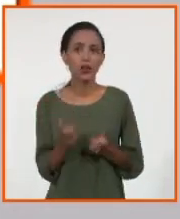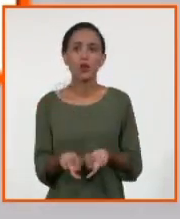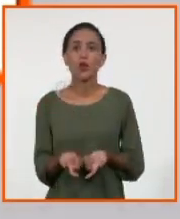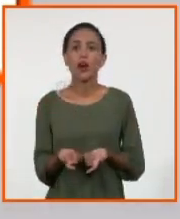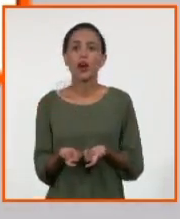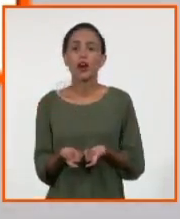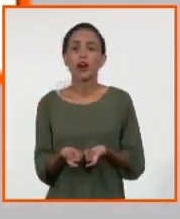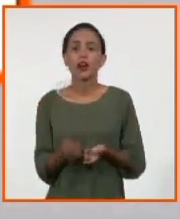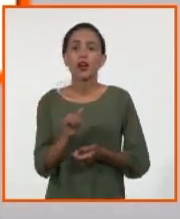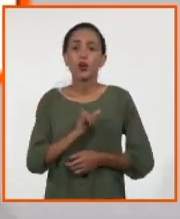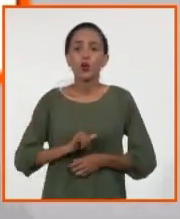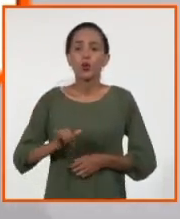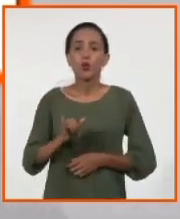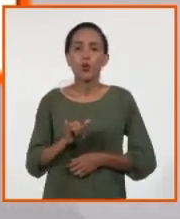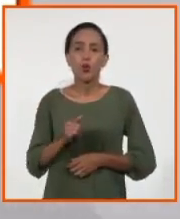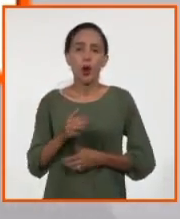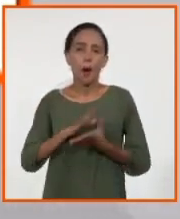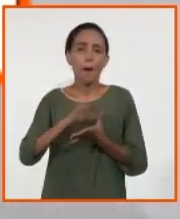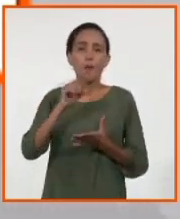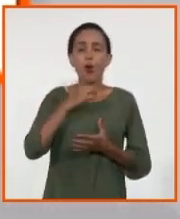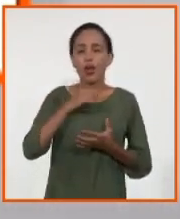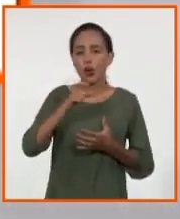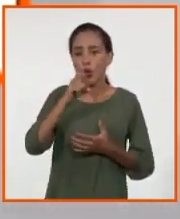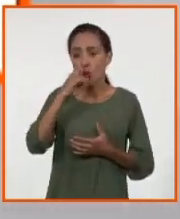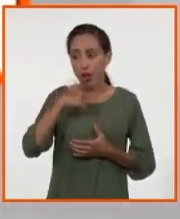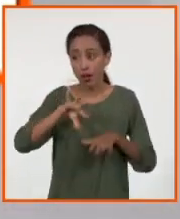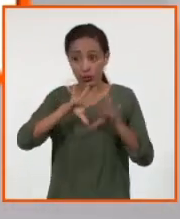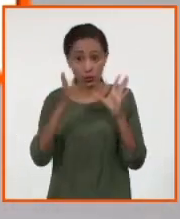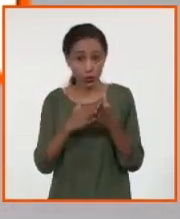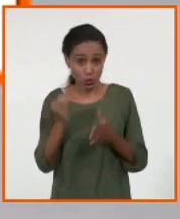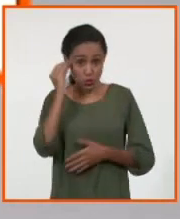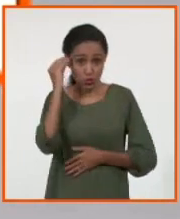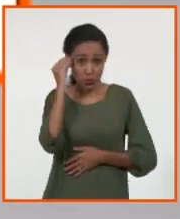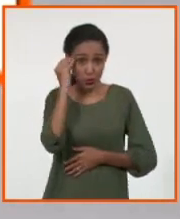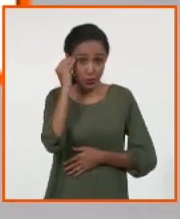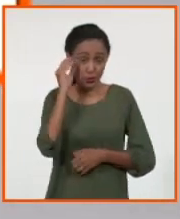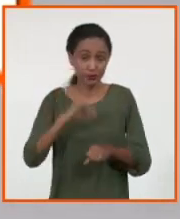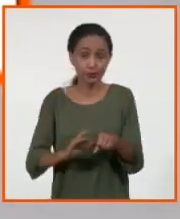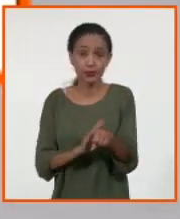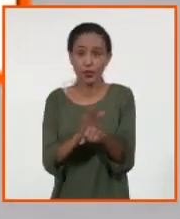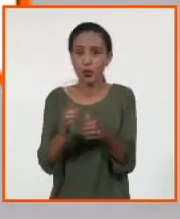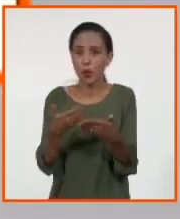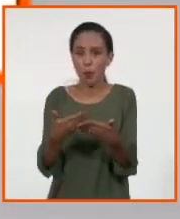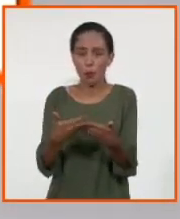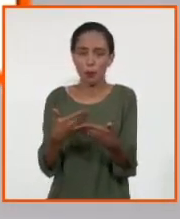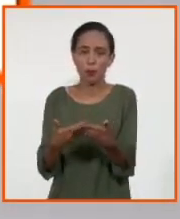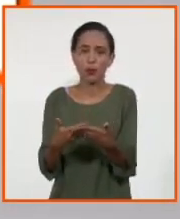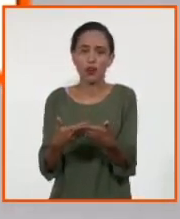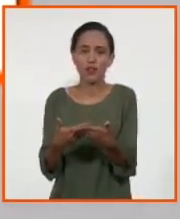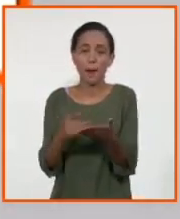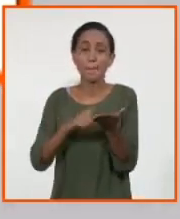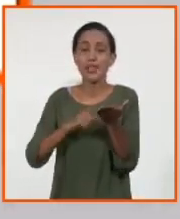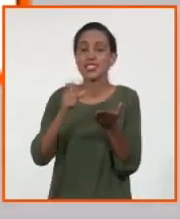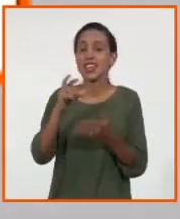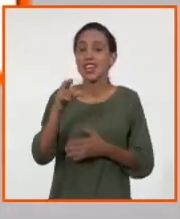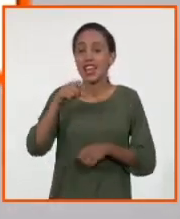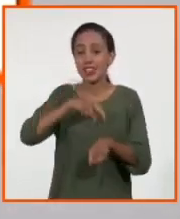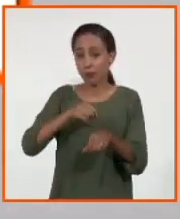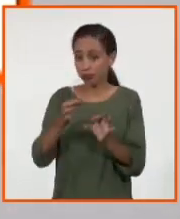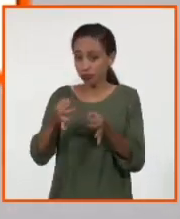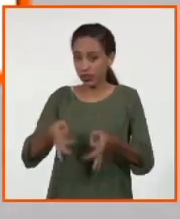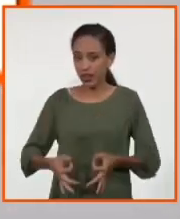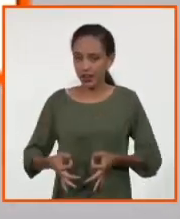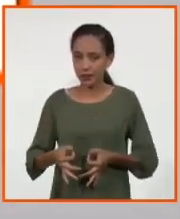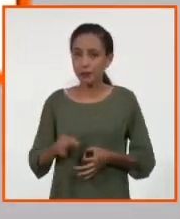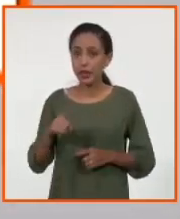es el diagnóstico molecular. Todos aprendimos con el COVID y con el SARS el PCR en tiempo real. Esa es una tecnología que se